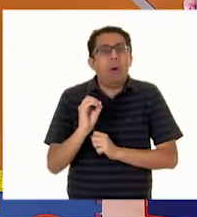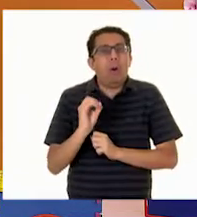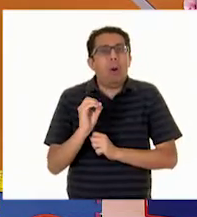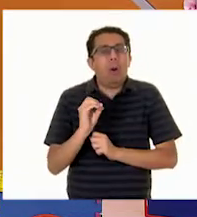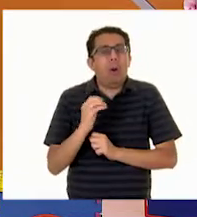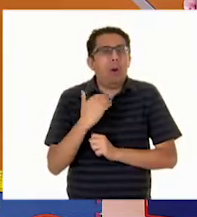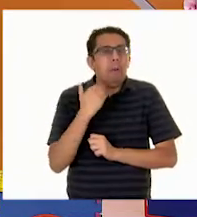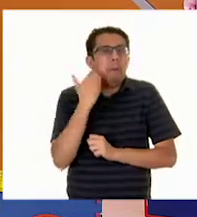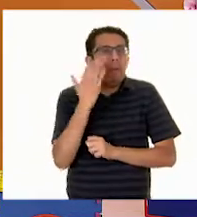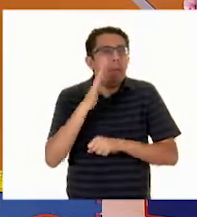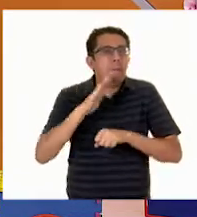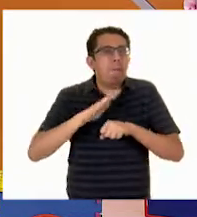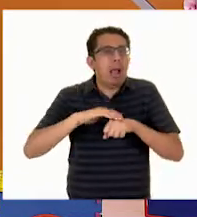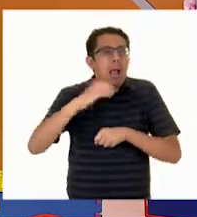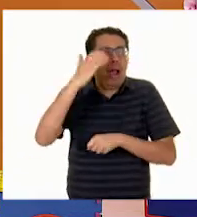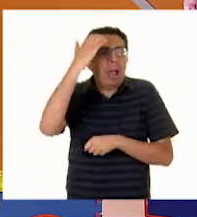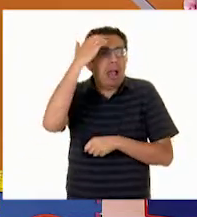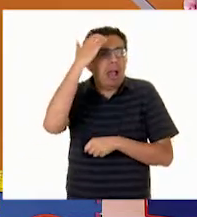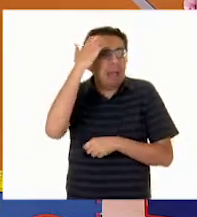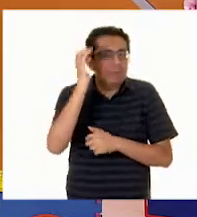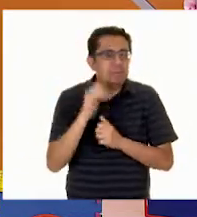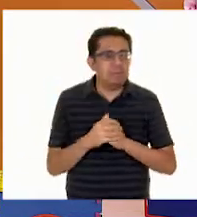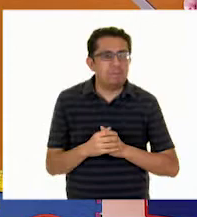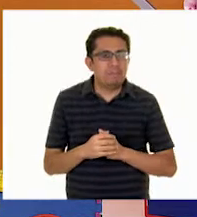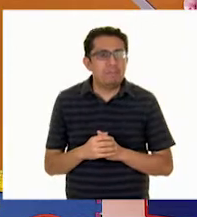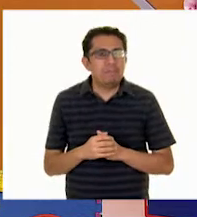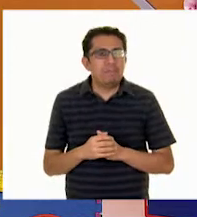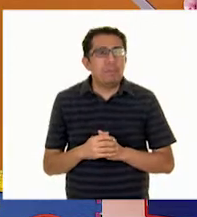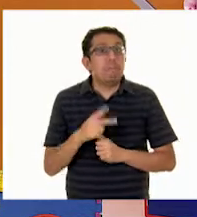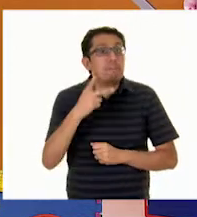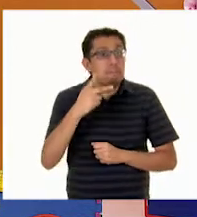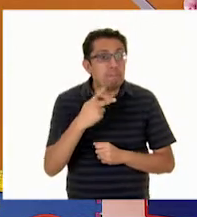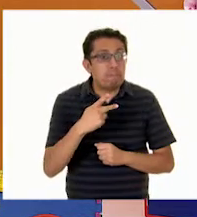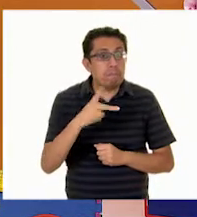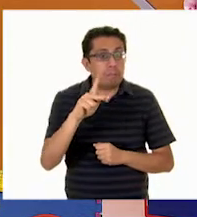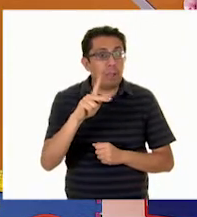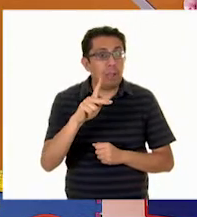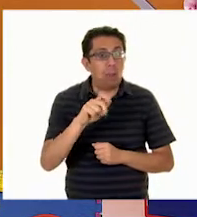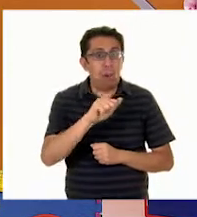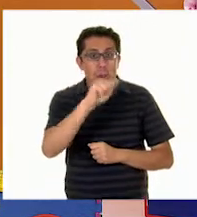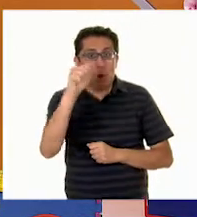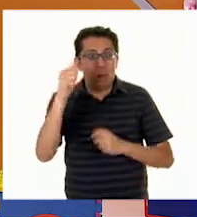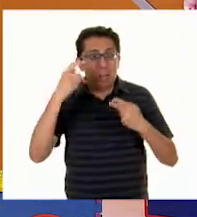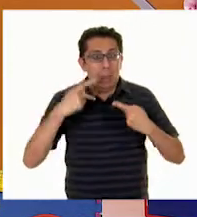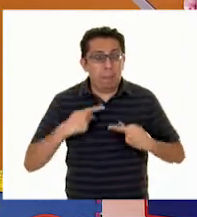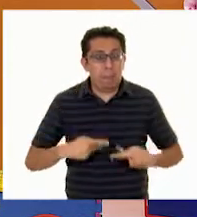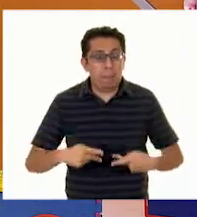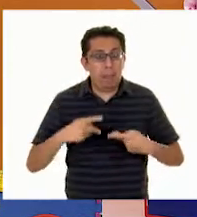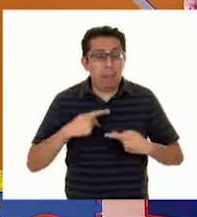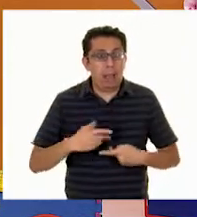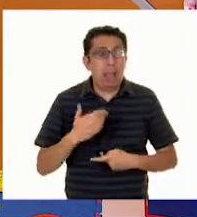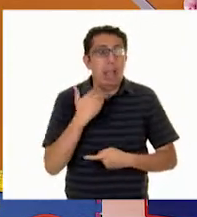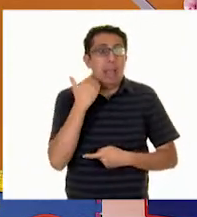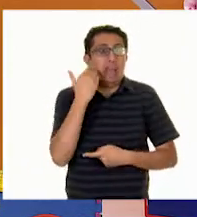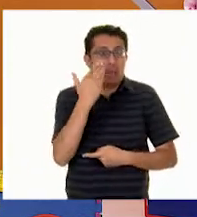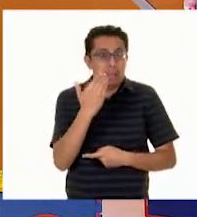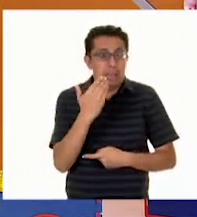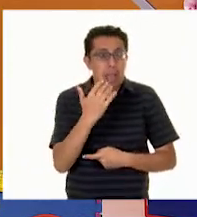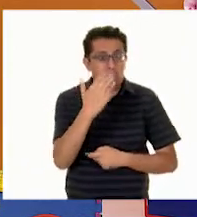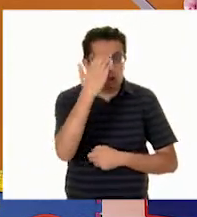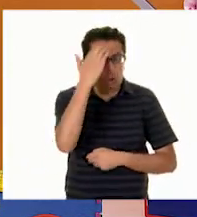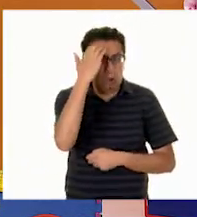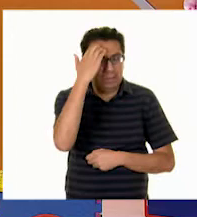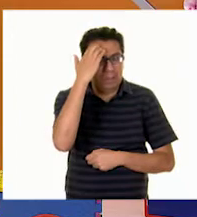a eso Que nos es desconocido Ah, pero alguien que también quiere acercarse A las